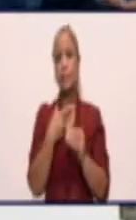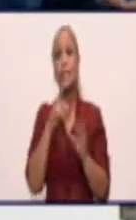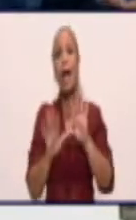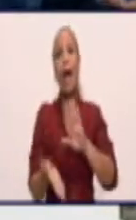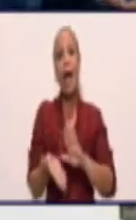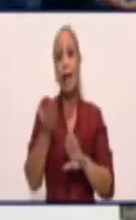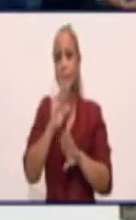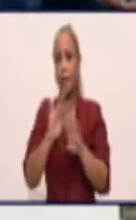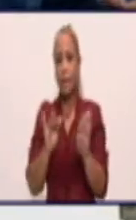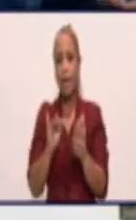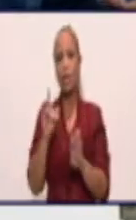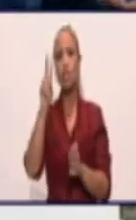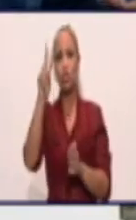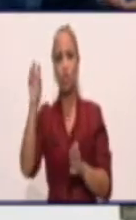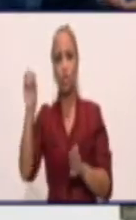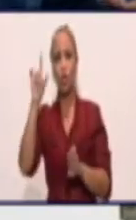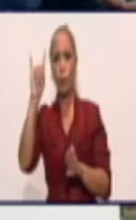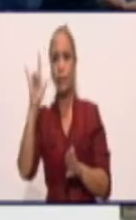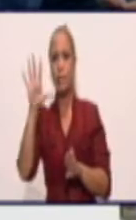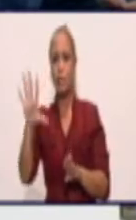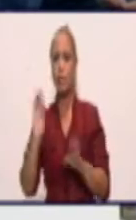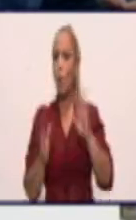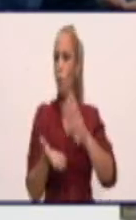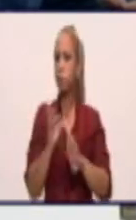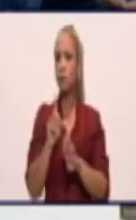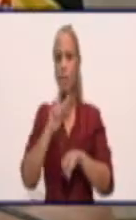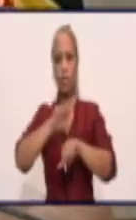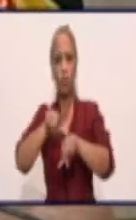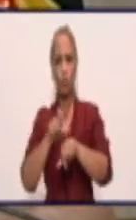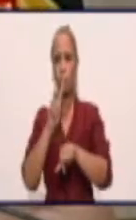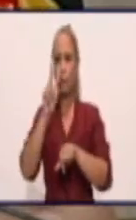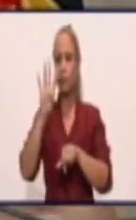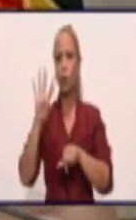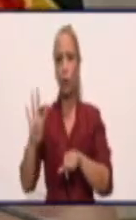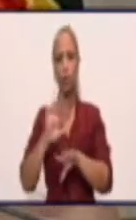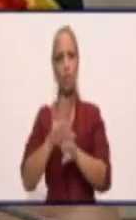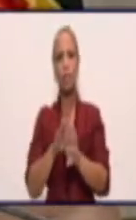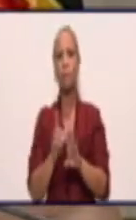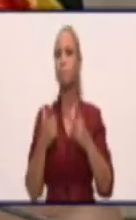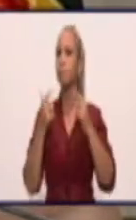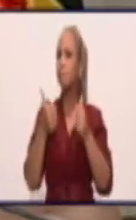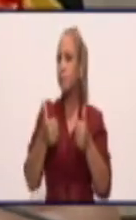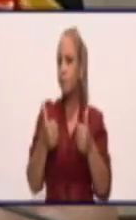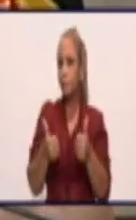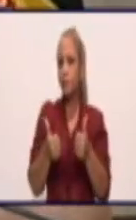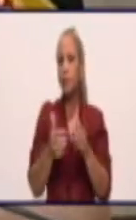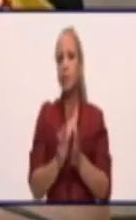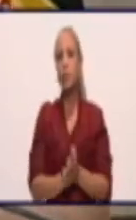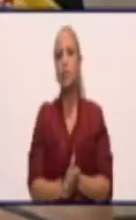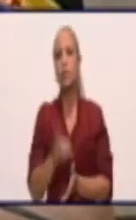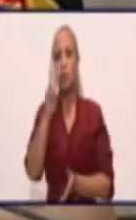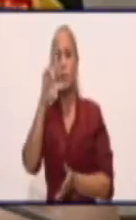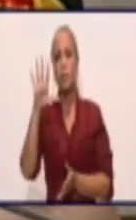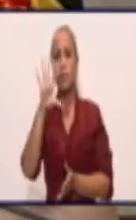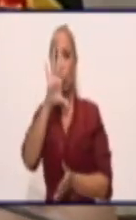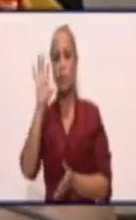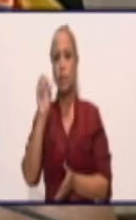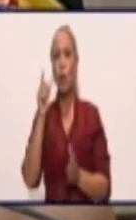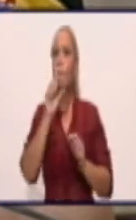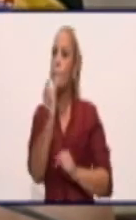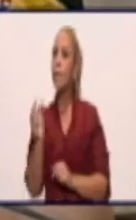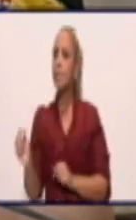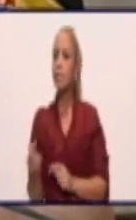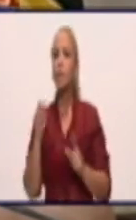295 altas en las últimas 24 horas. Recuperados tenemos ya 5,955 pacientes. Hoy se están